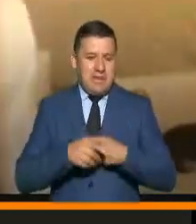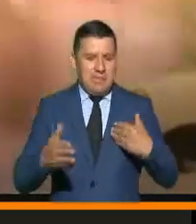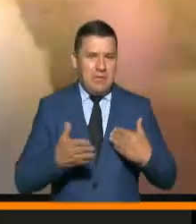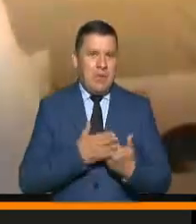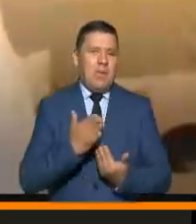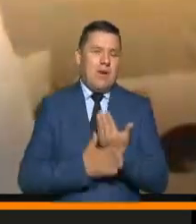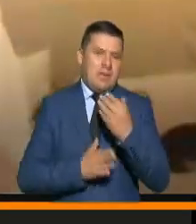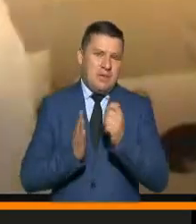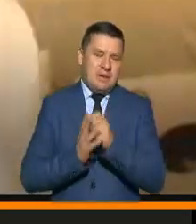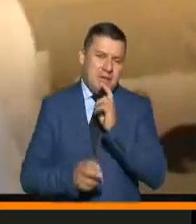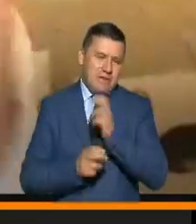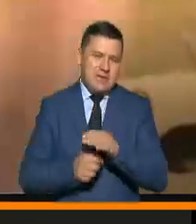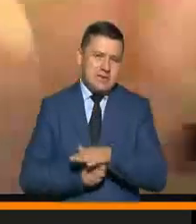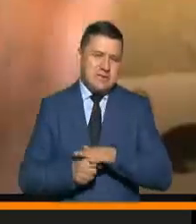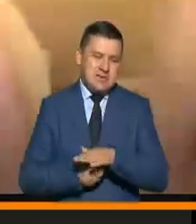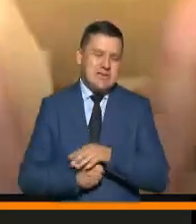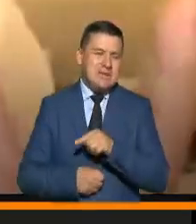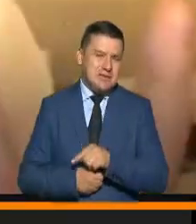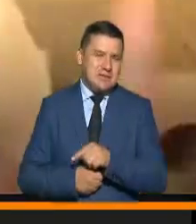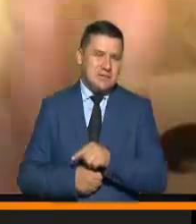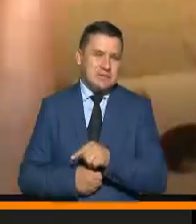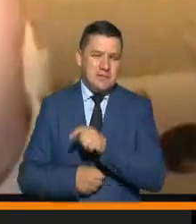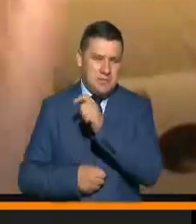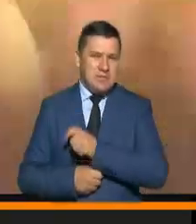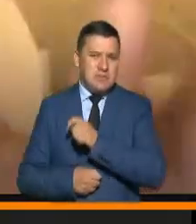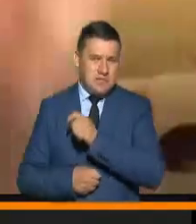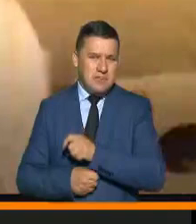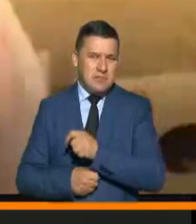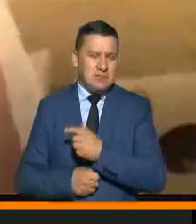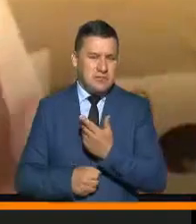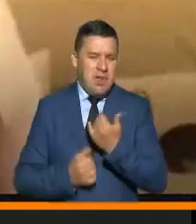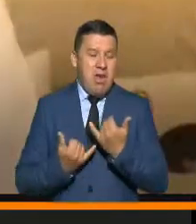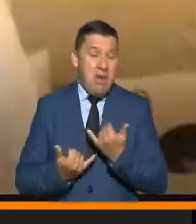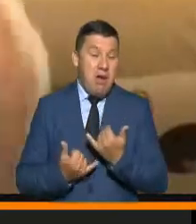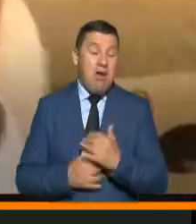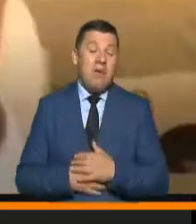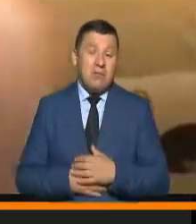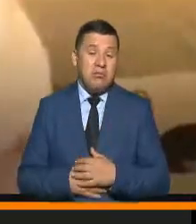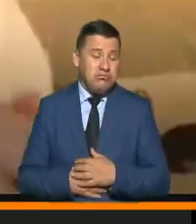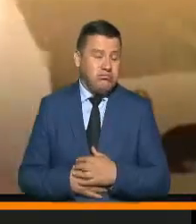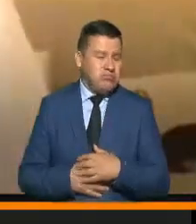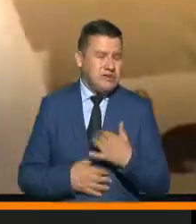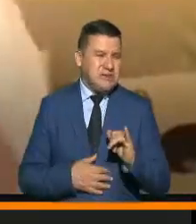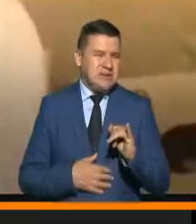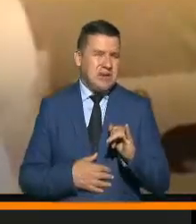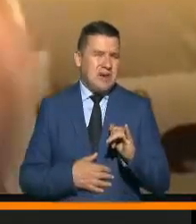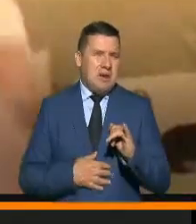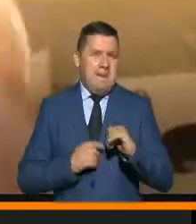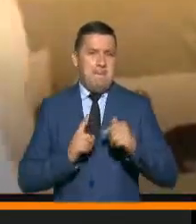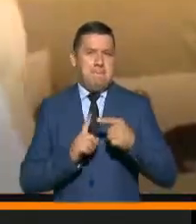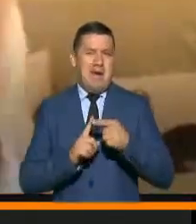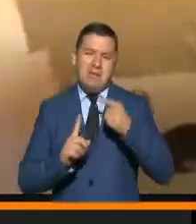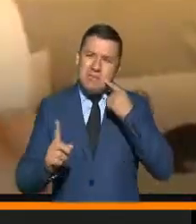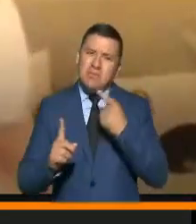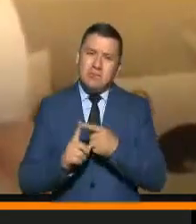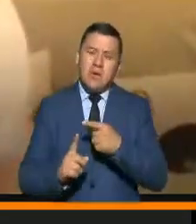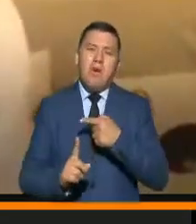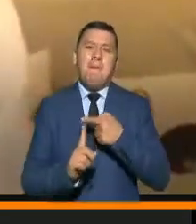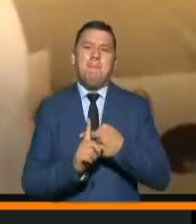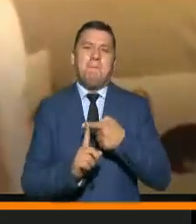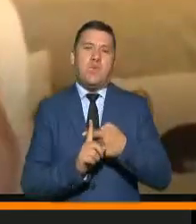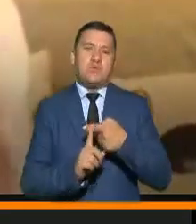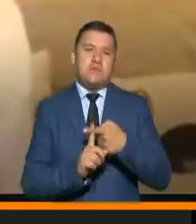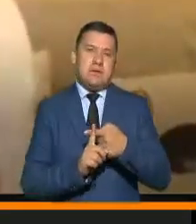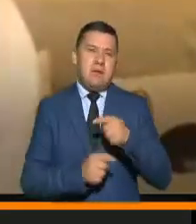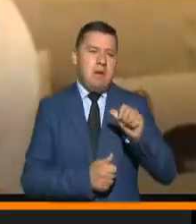tan nuevo y tan difícil. Esos recursos que se han emprendido hasta el momento son ya una primera apuesta positiva